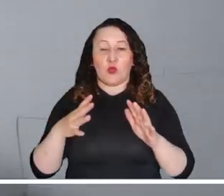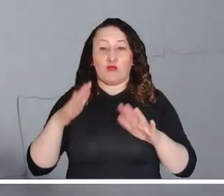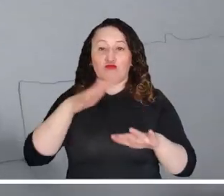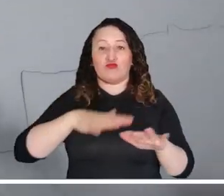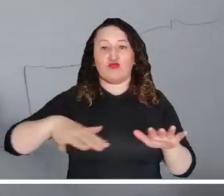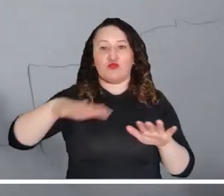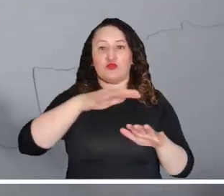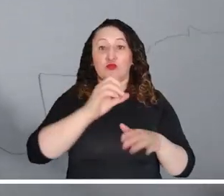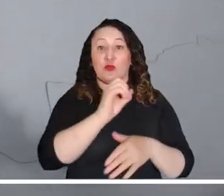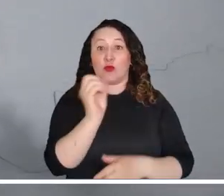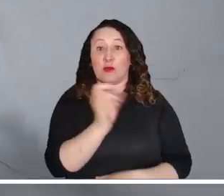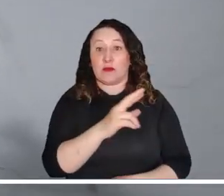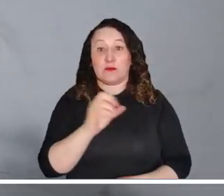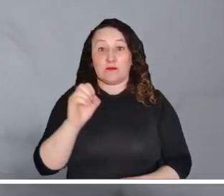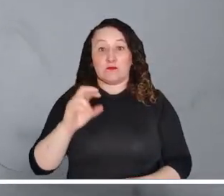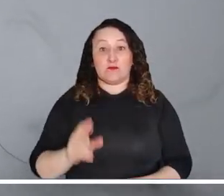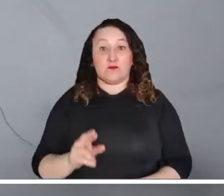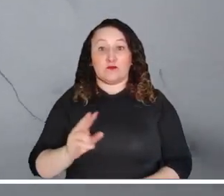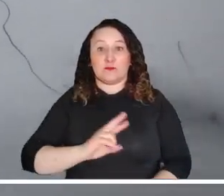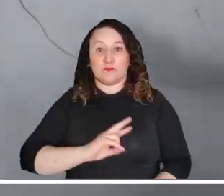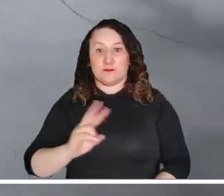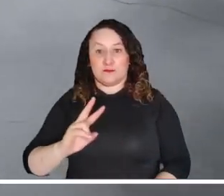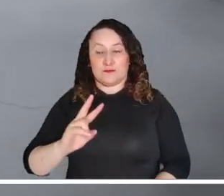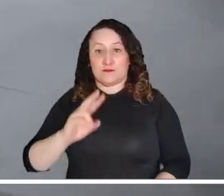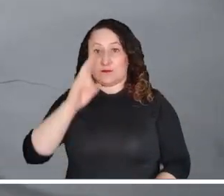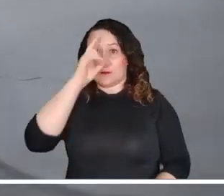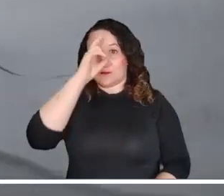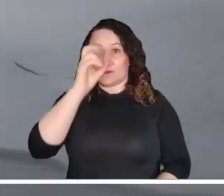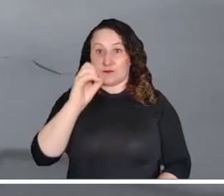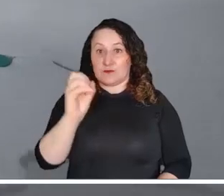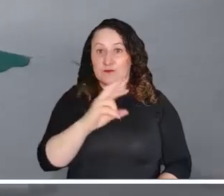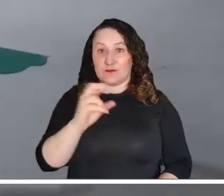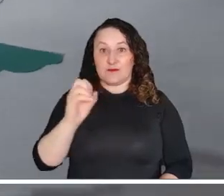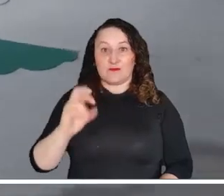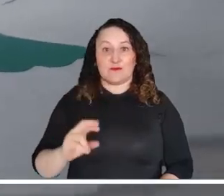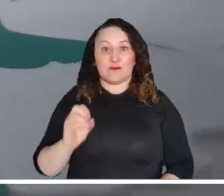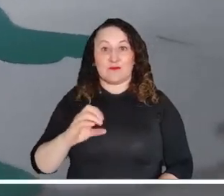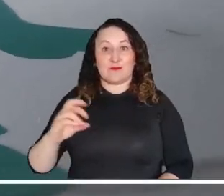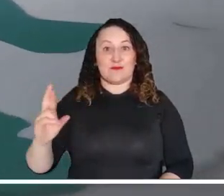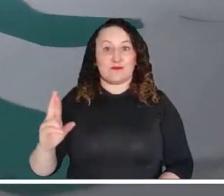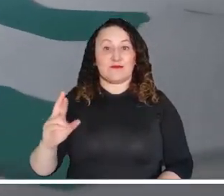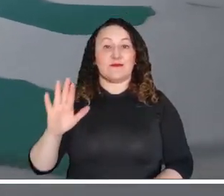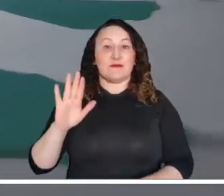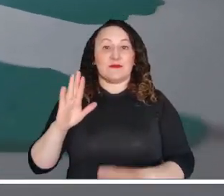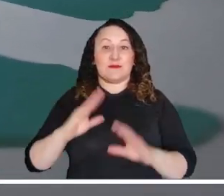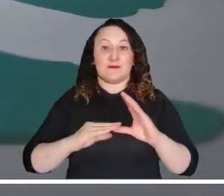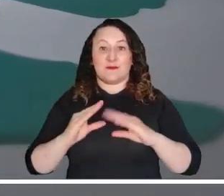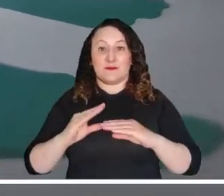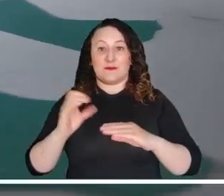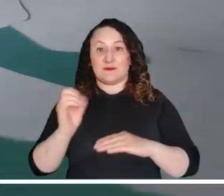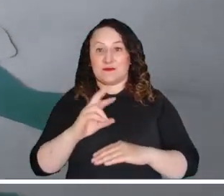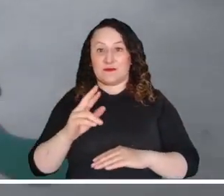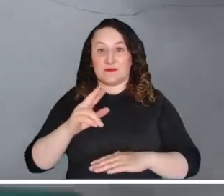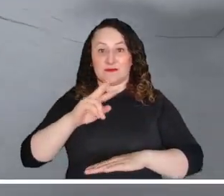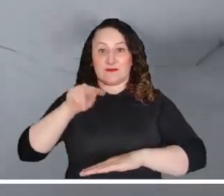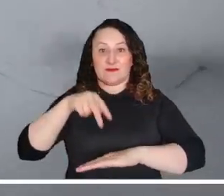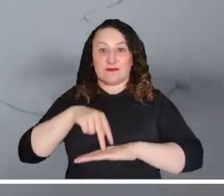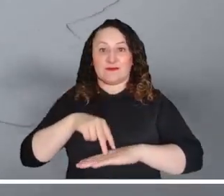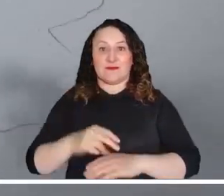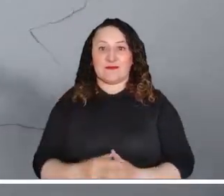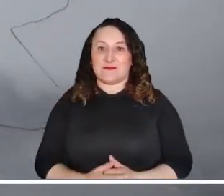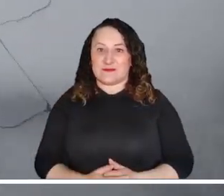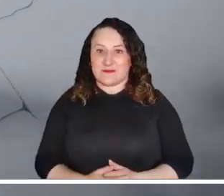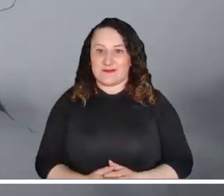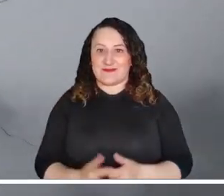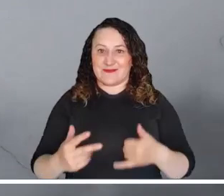presentará lluvias ligeras y moderadas en el oriente y sur de Valle del Cauca, nor-oriente y sur-oriente de Cauca y oriente